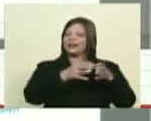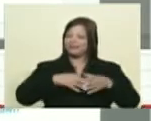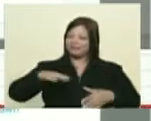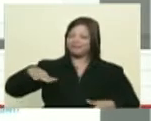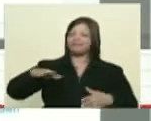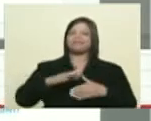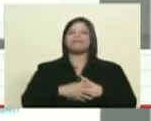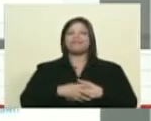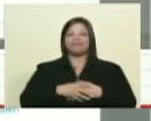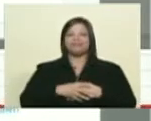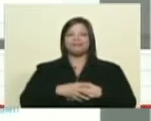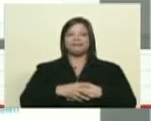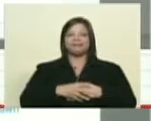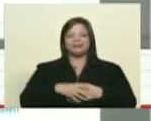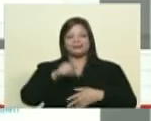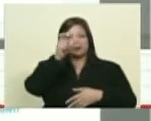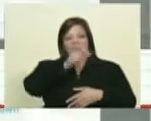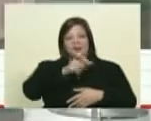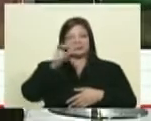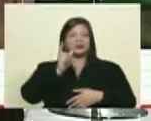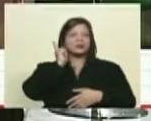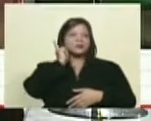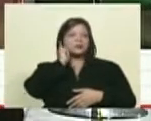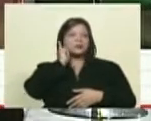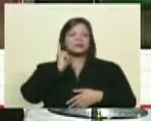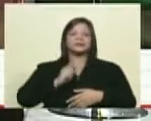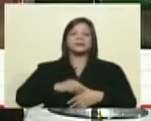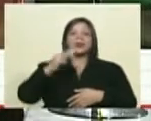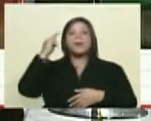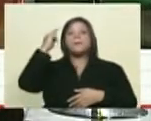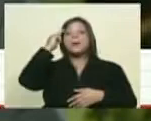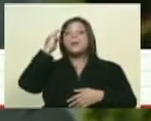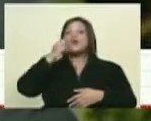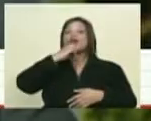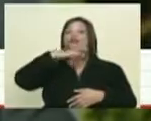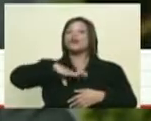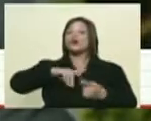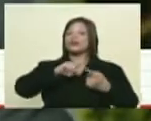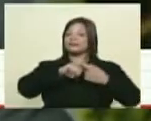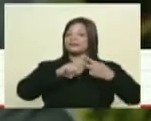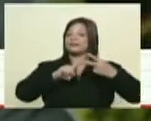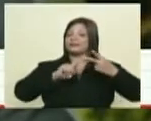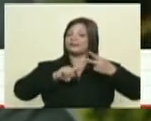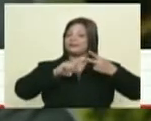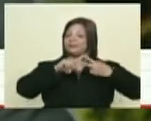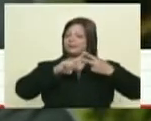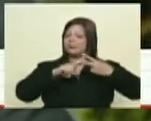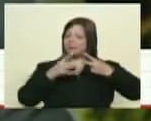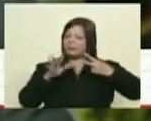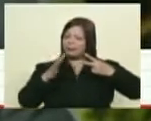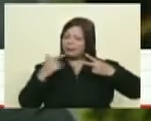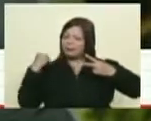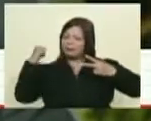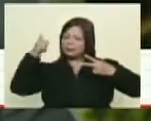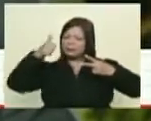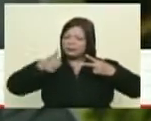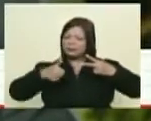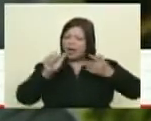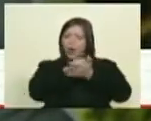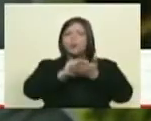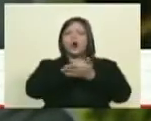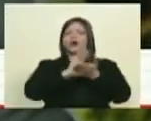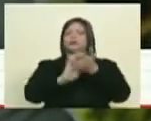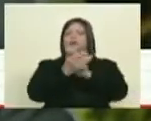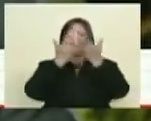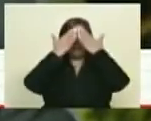eso lo dice una de las usuarias la memoria y la historia sin embargo hay una corriente que plantea el borrón y cuenta nueva